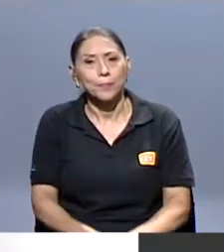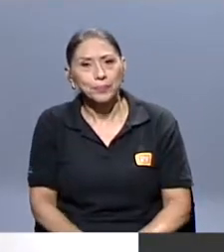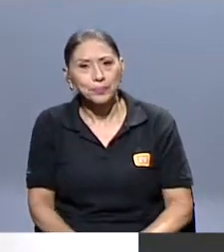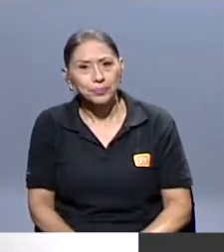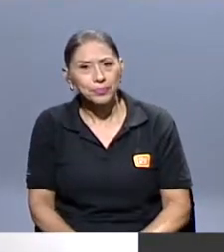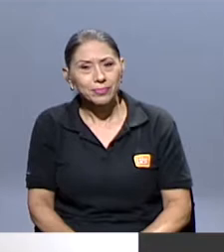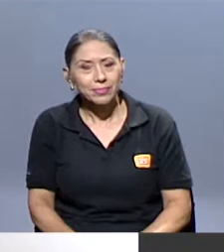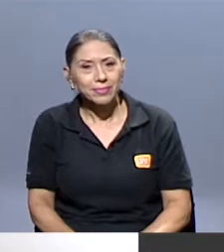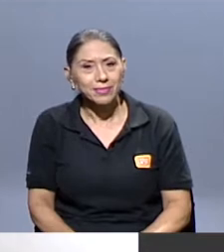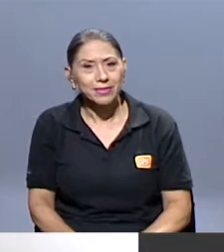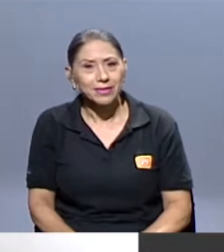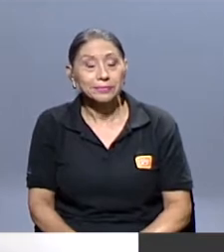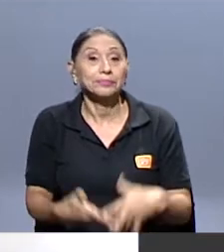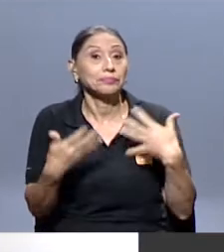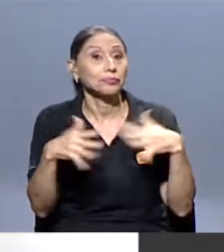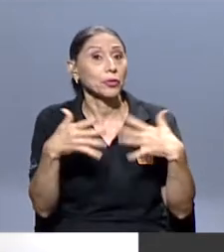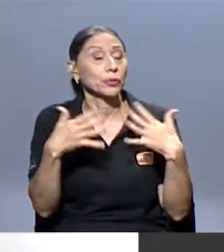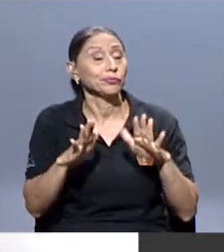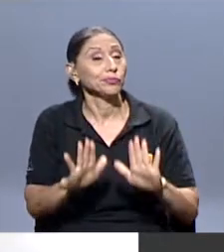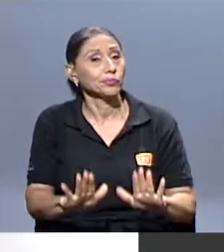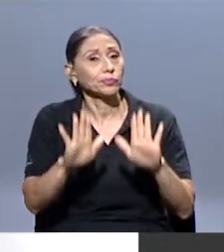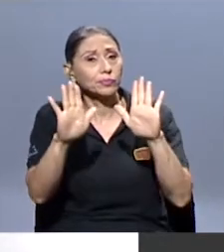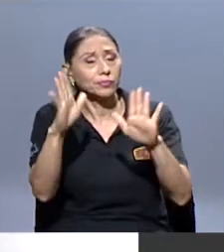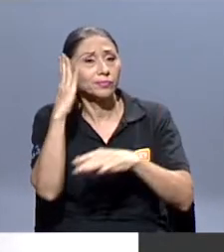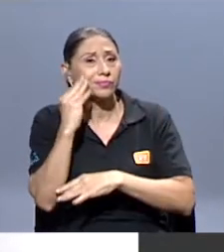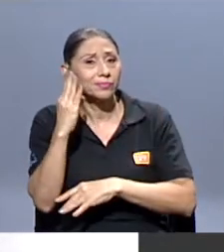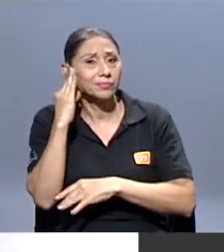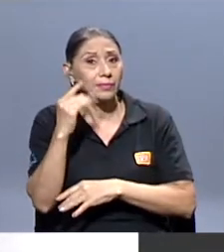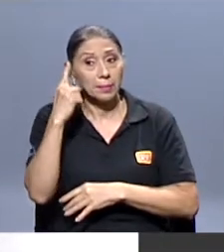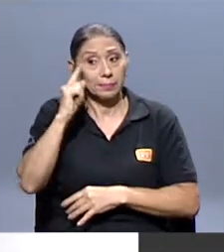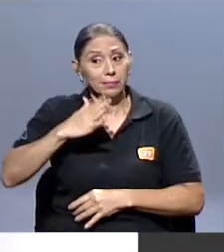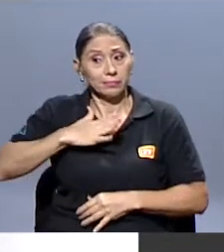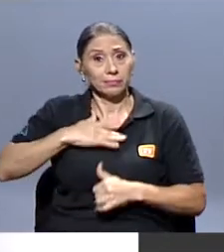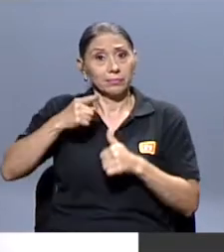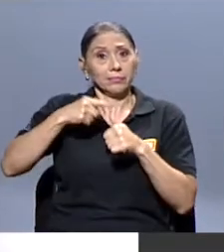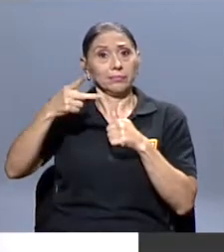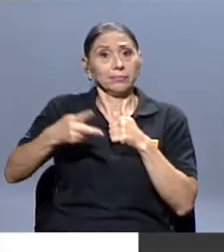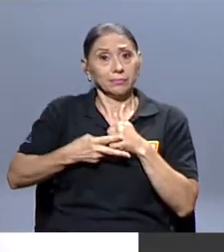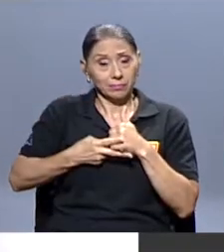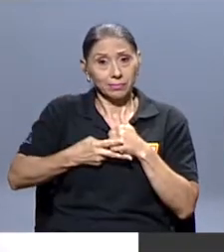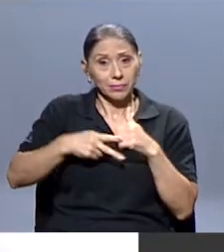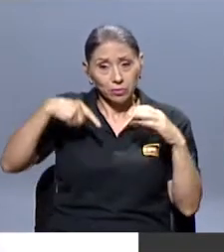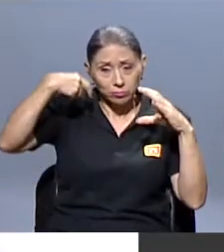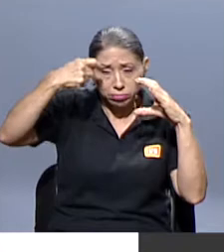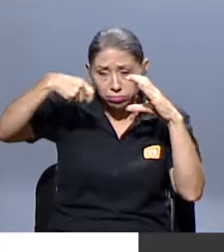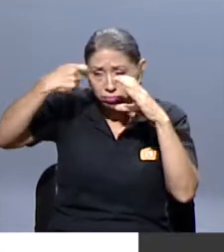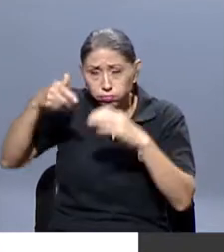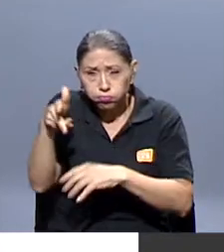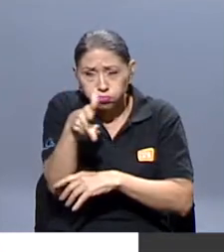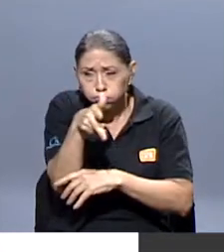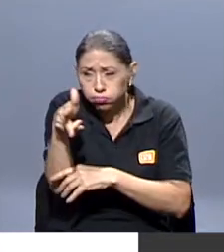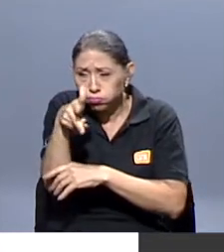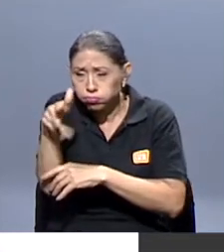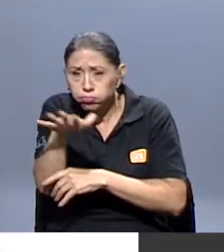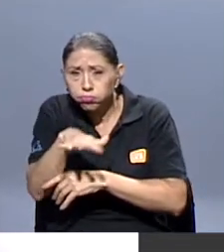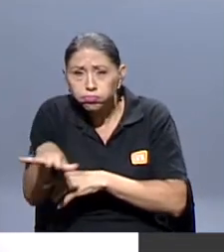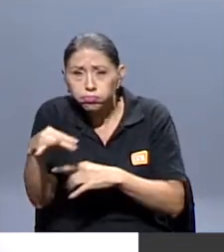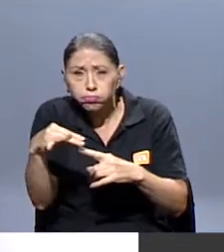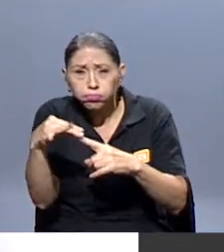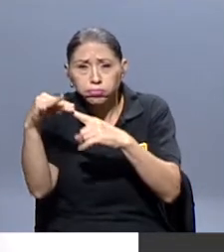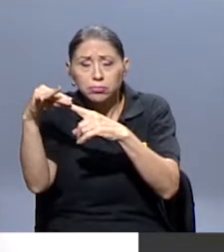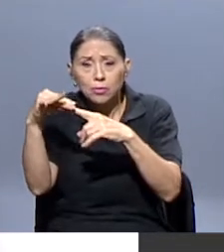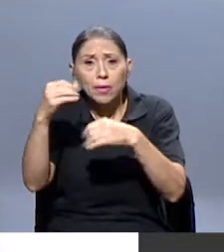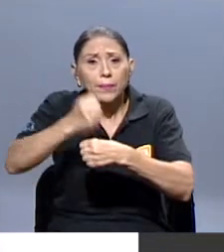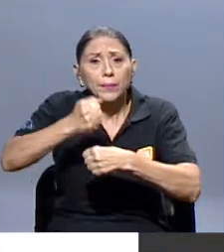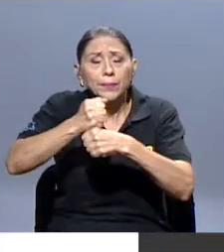Bueno, fue una gran experiencia para mí la primera vez grabando en un estudio, trabajando con un equipo